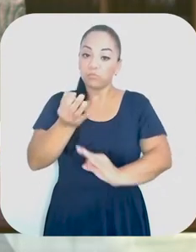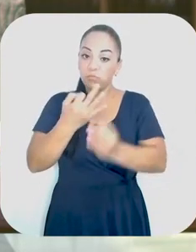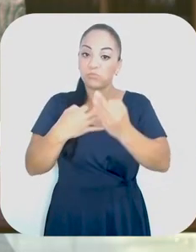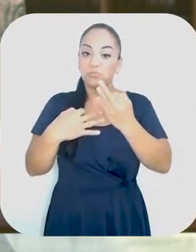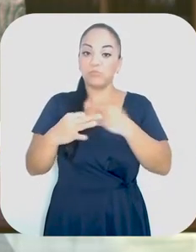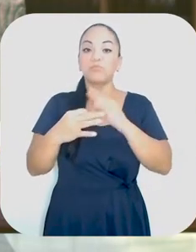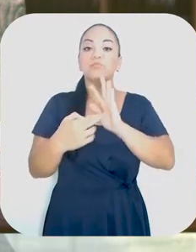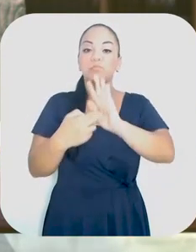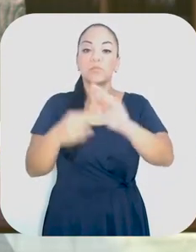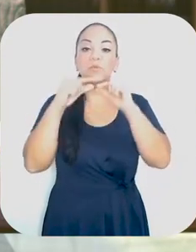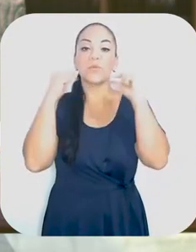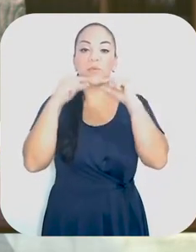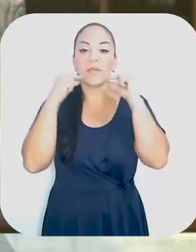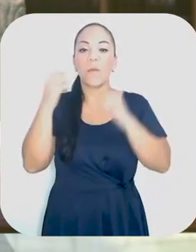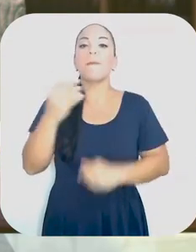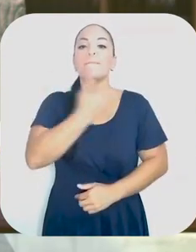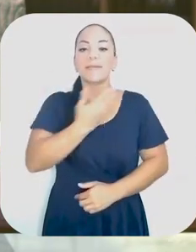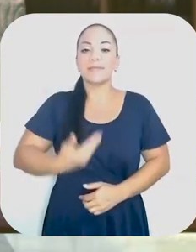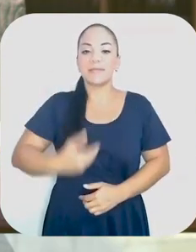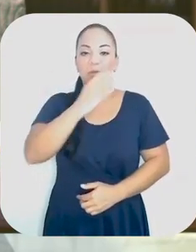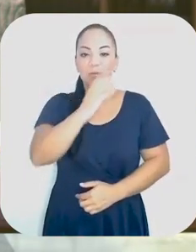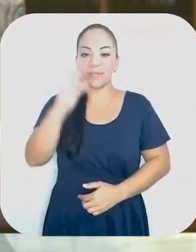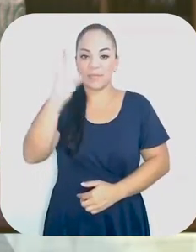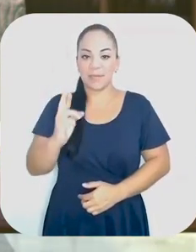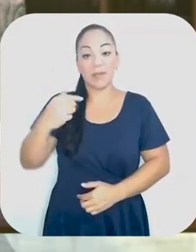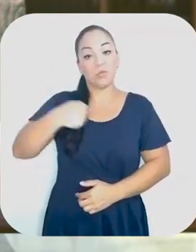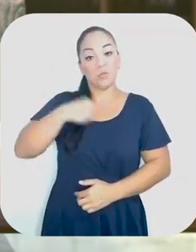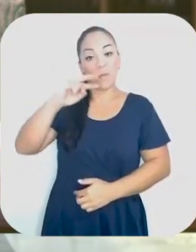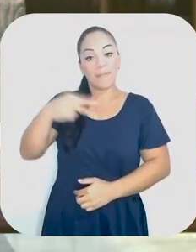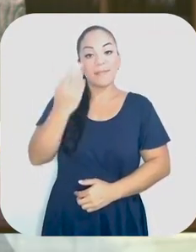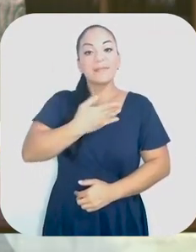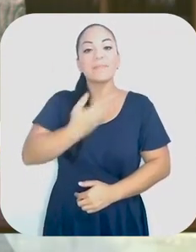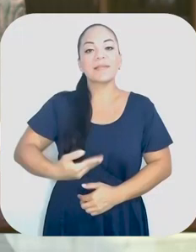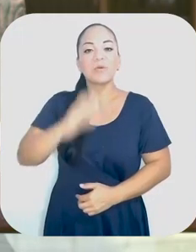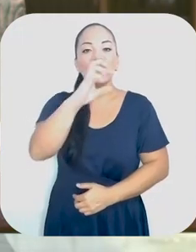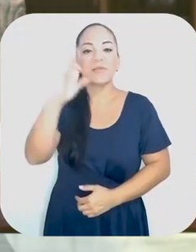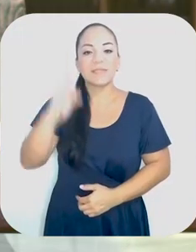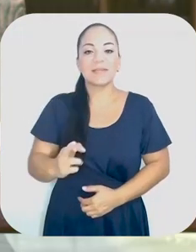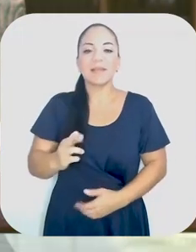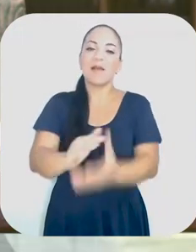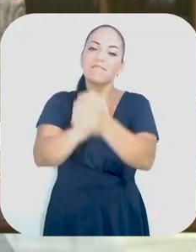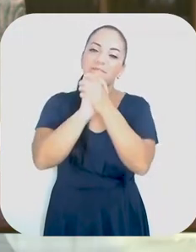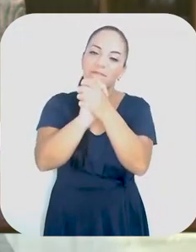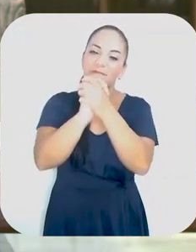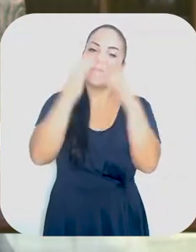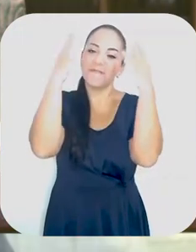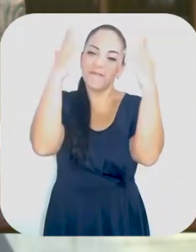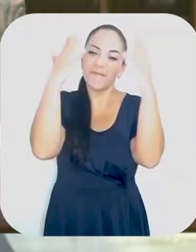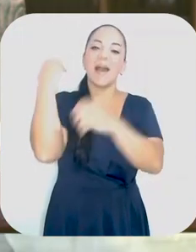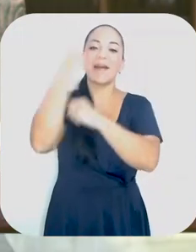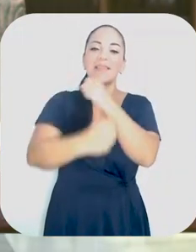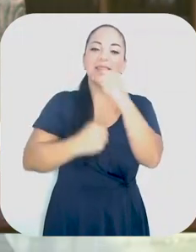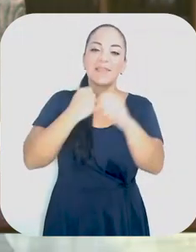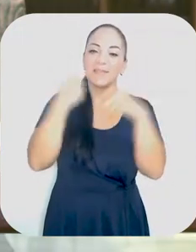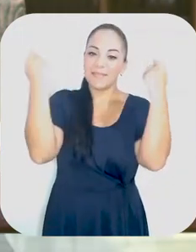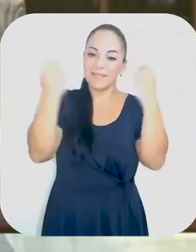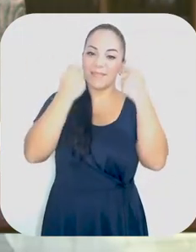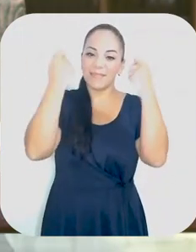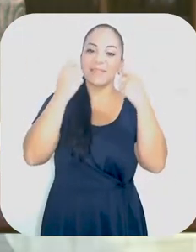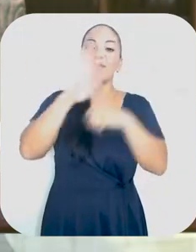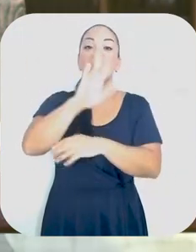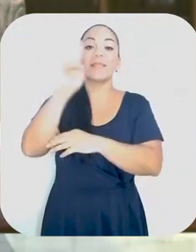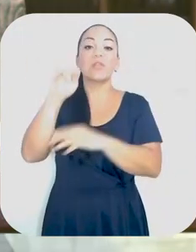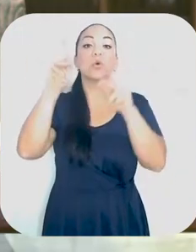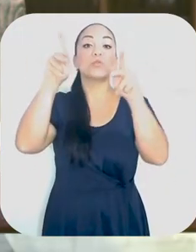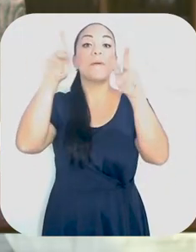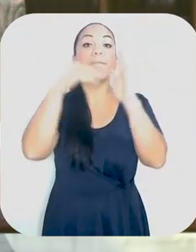En nombre de Don Rodrigo Chávez, Presidente de la República, y en mi calidad de Vicepresidenta de la República, quiero felicitar en su aniversario a